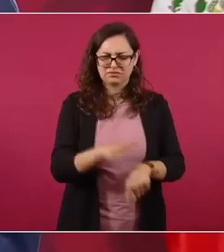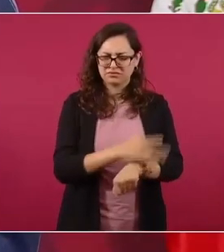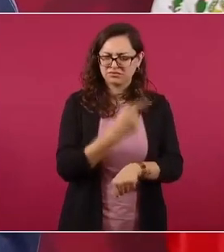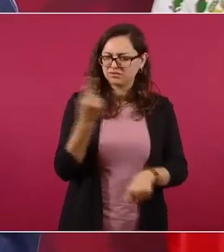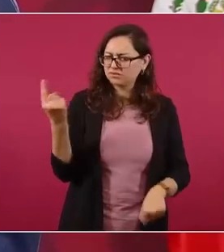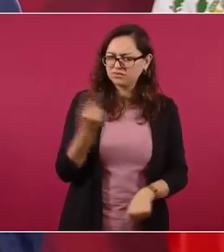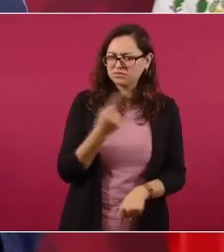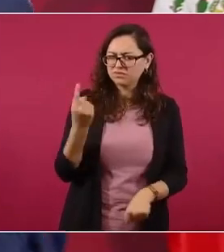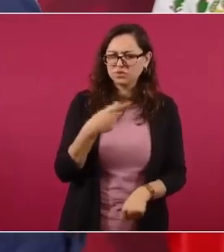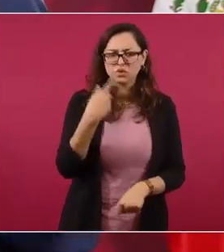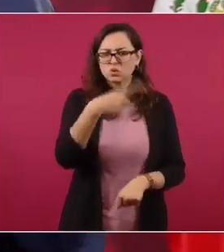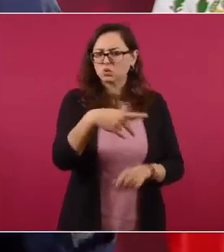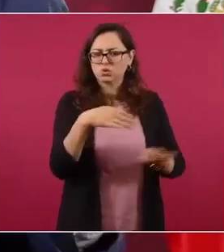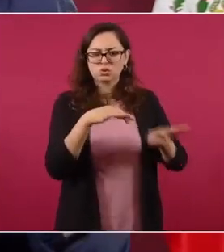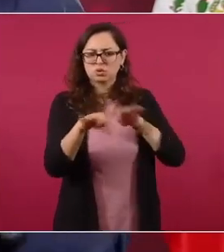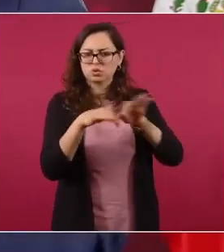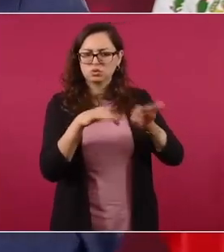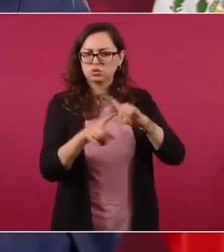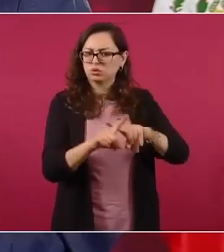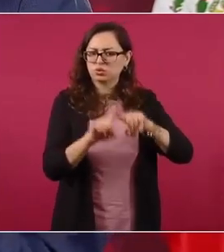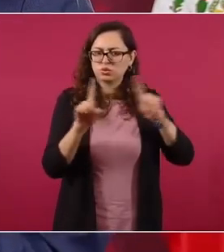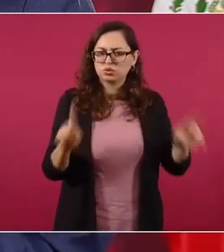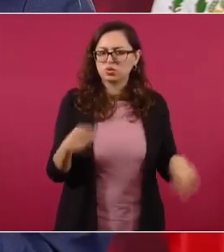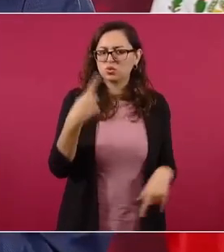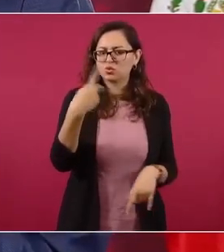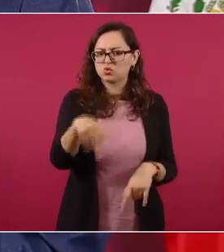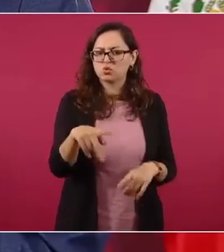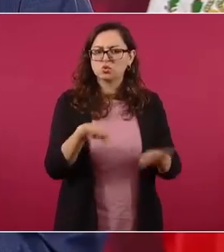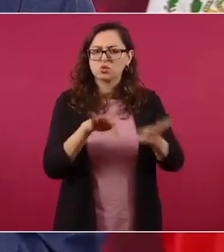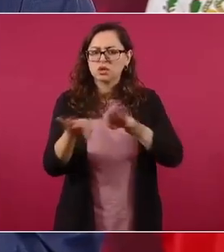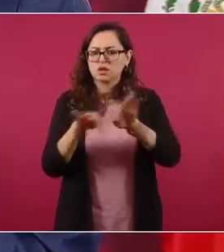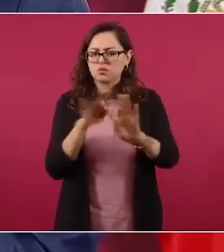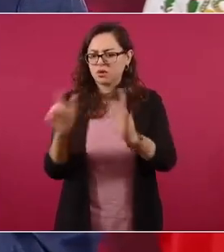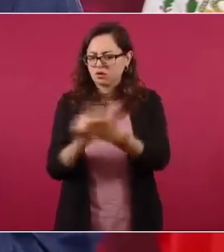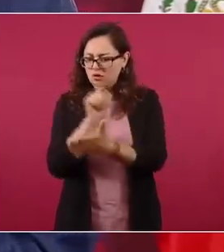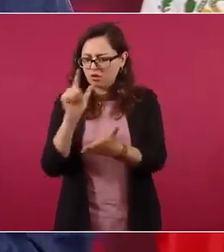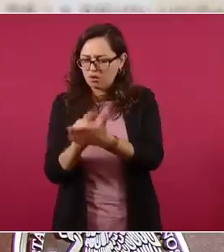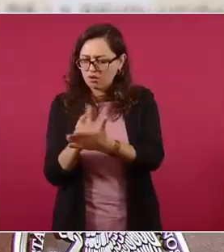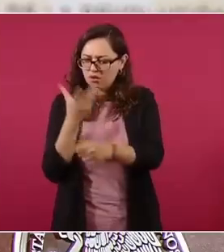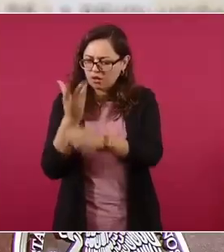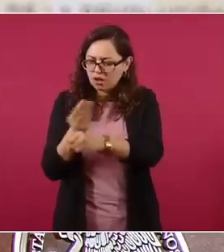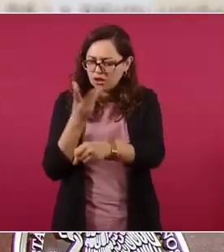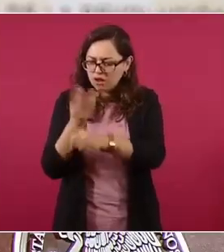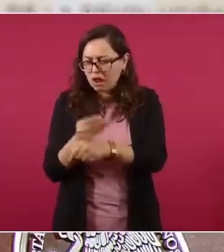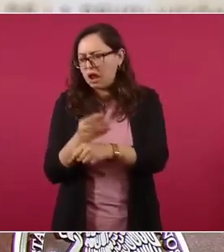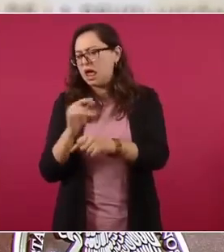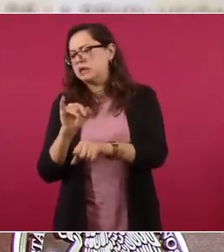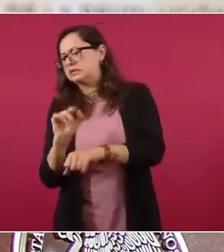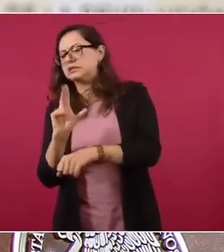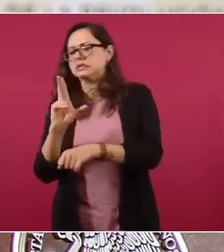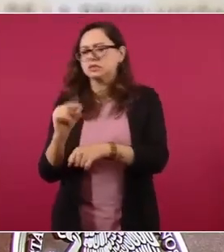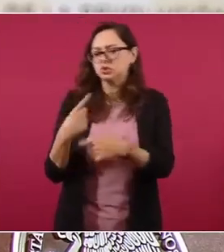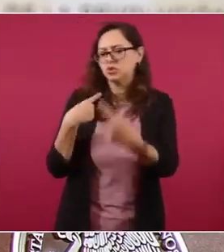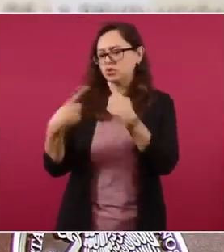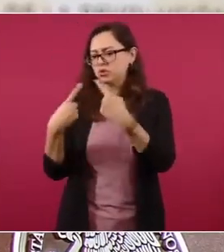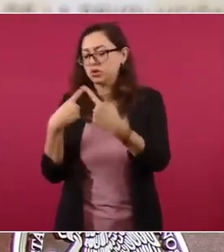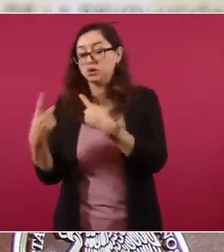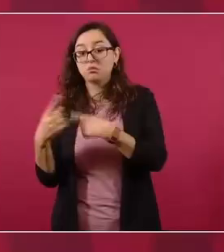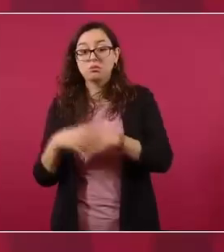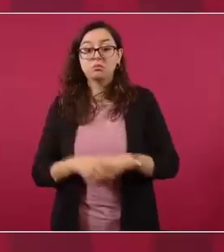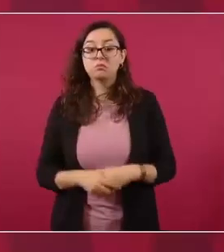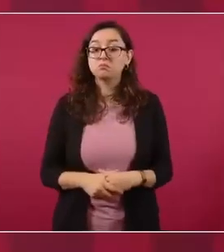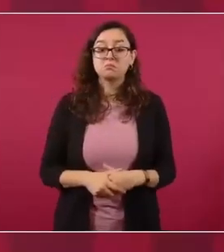¿Su función es legislar? Pues les daban un